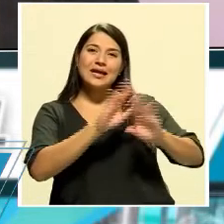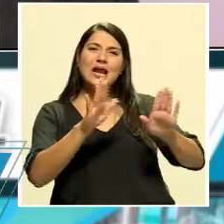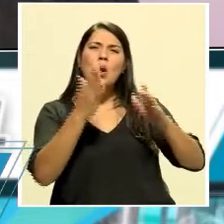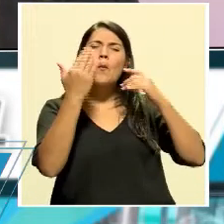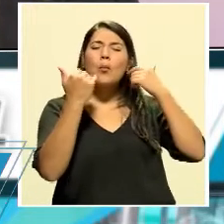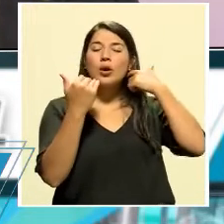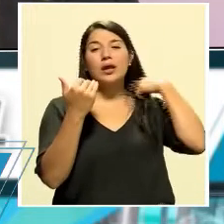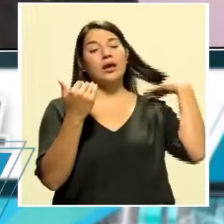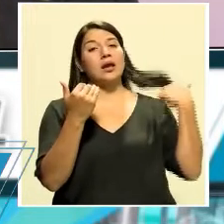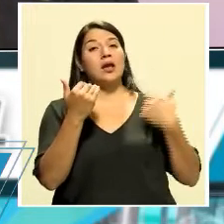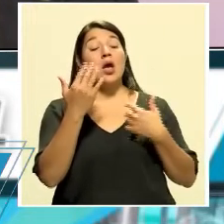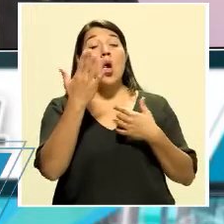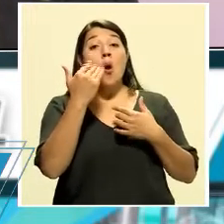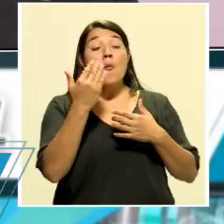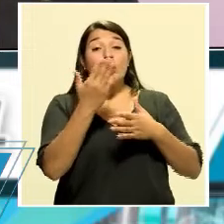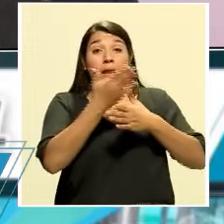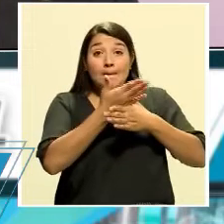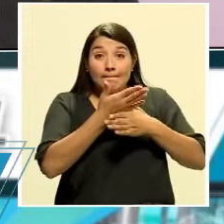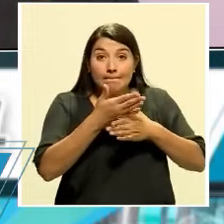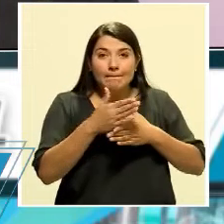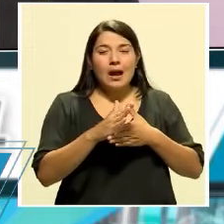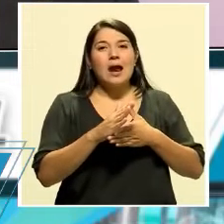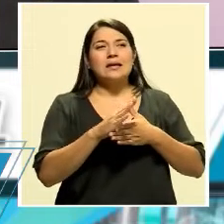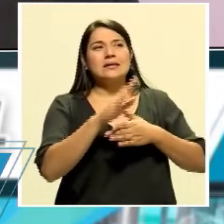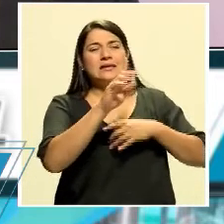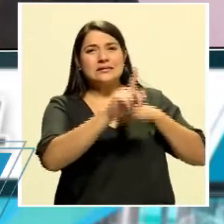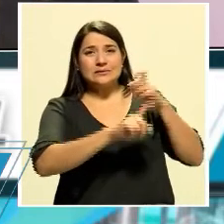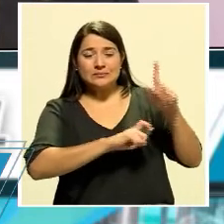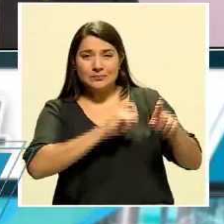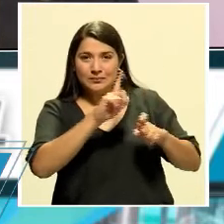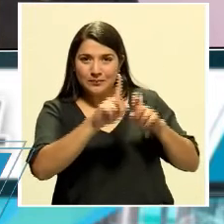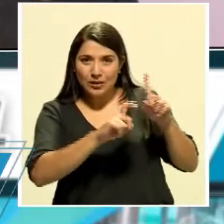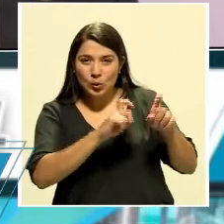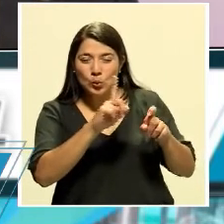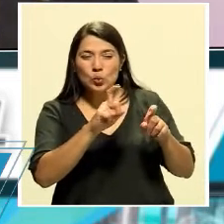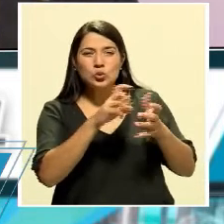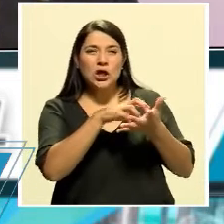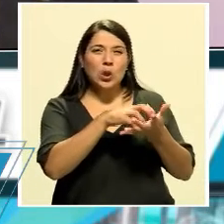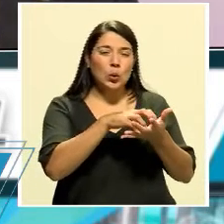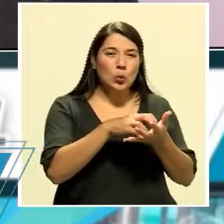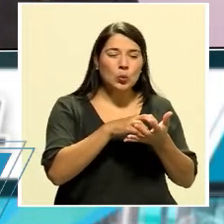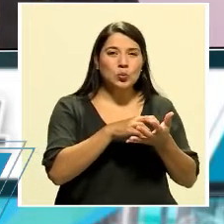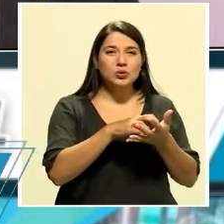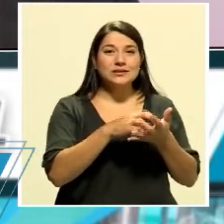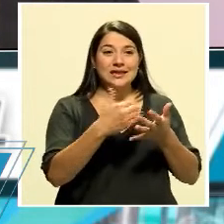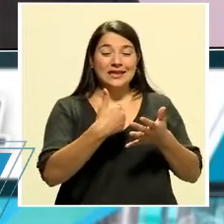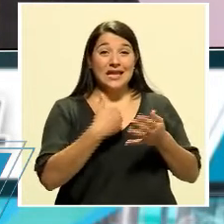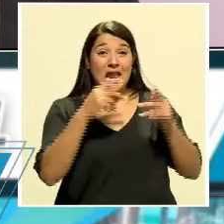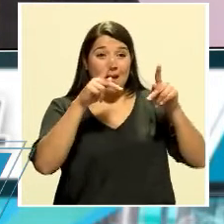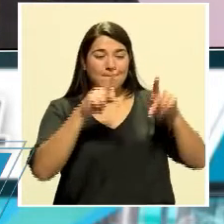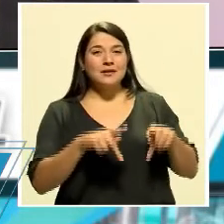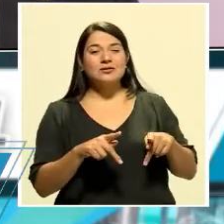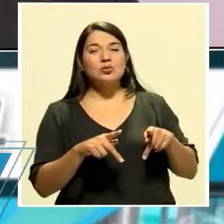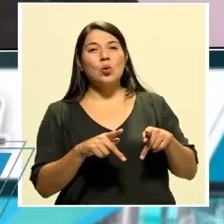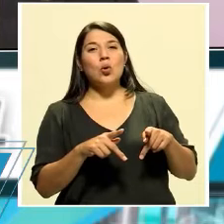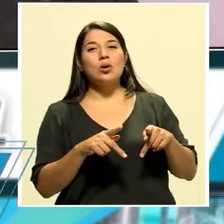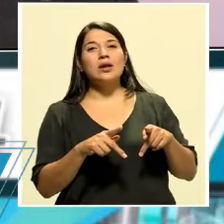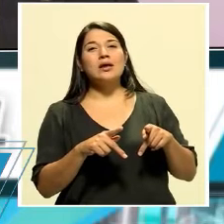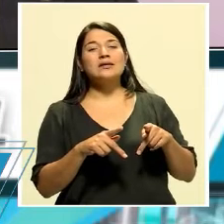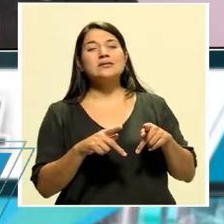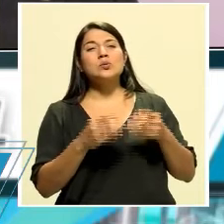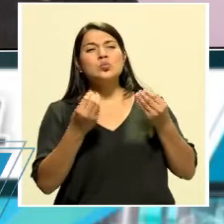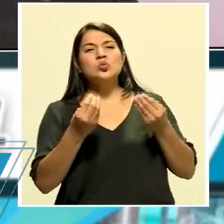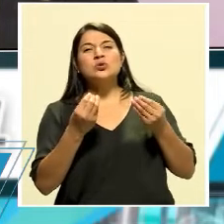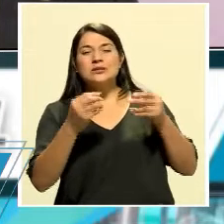en parte en los cuestionamientos el tema del cálculo electoral